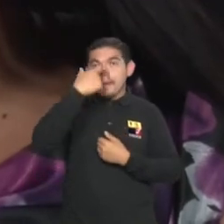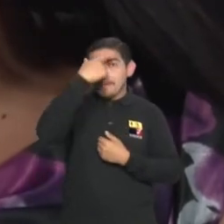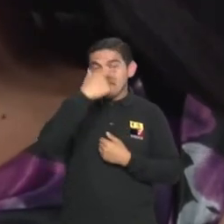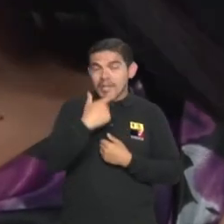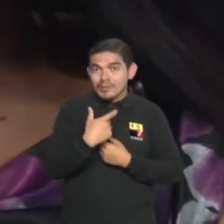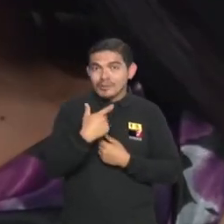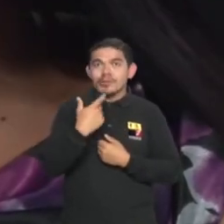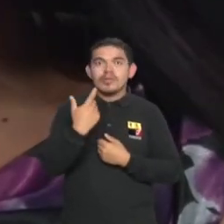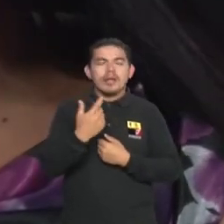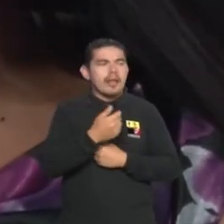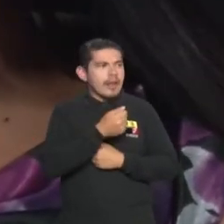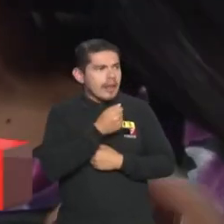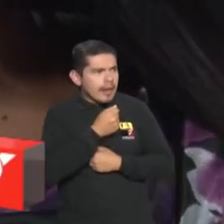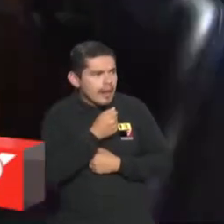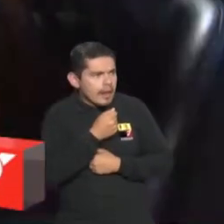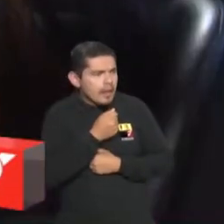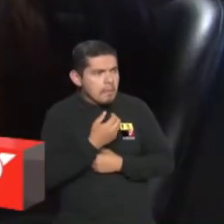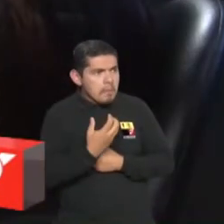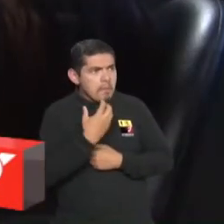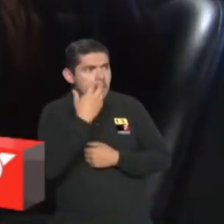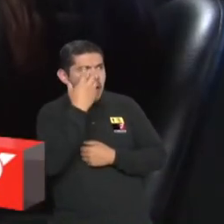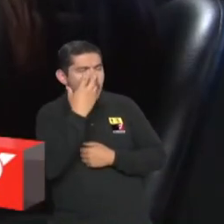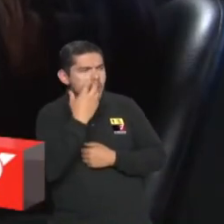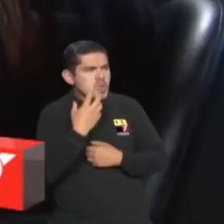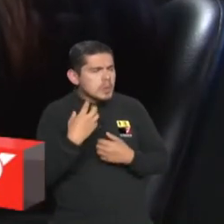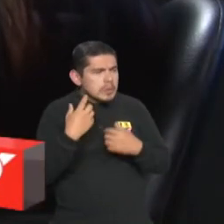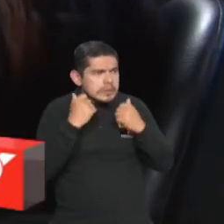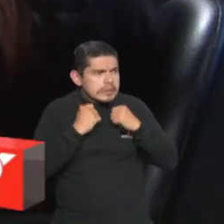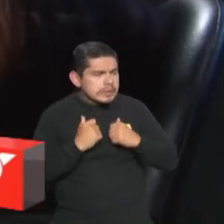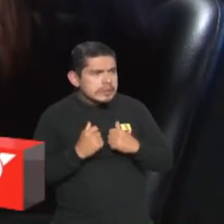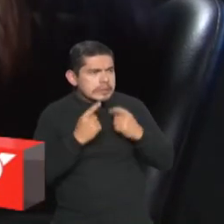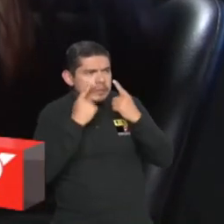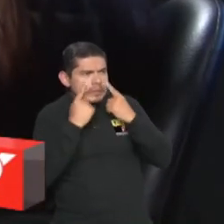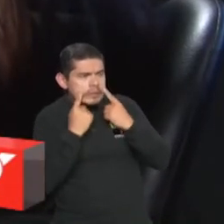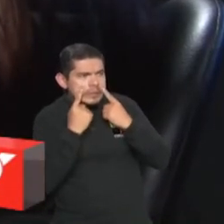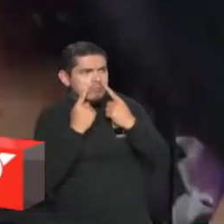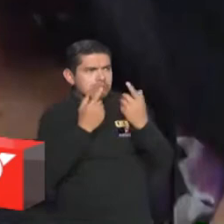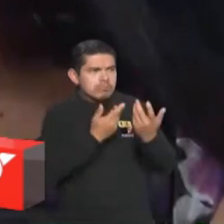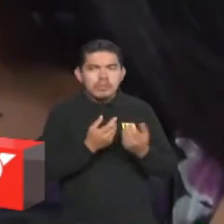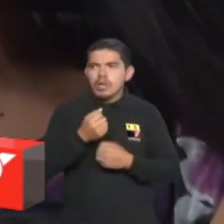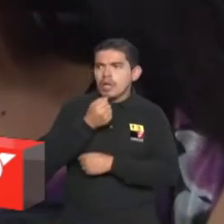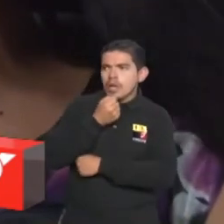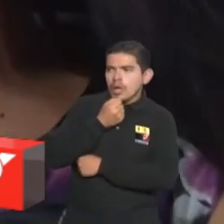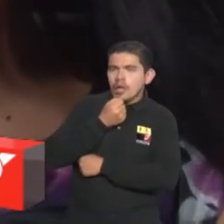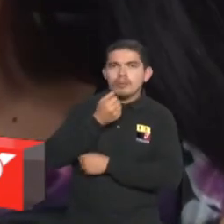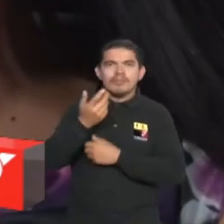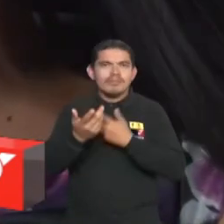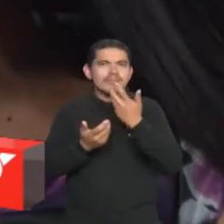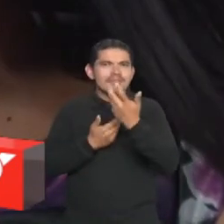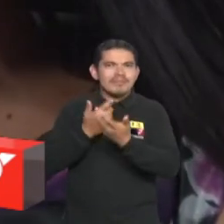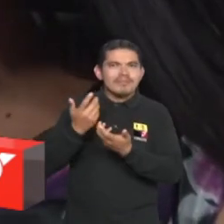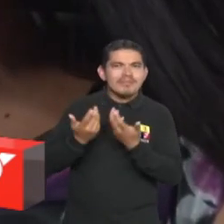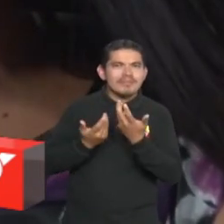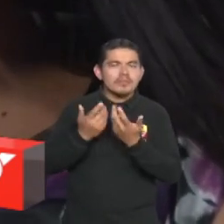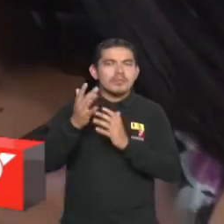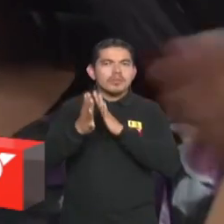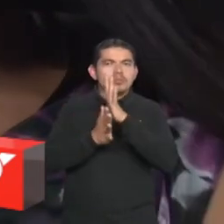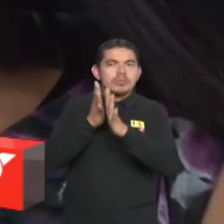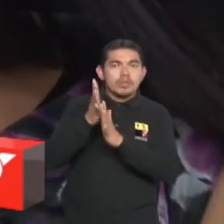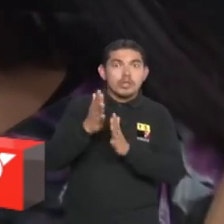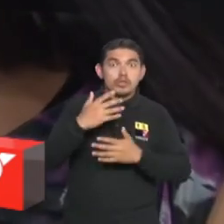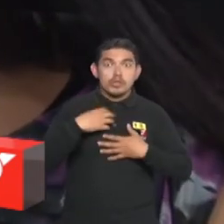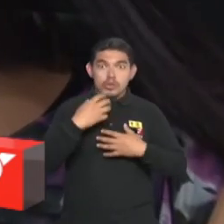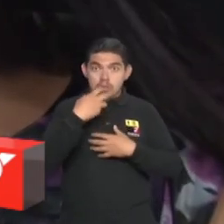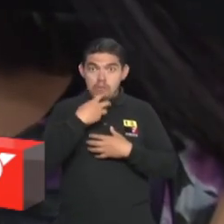está haciendo la locución en ese momento está molesto, está enojado, está triste, nosotros hacemos la misma interpretación. No es que yo estoy molesto, el